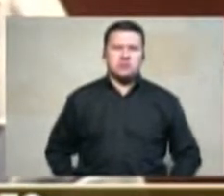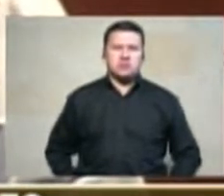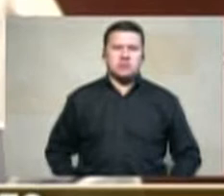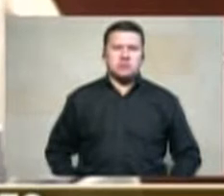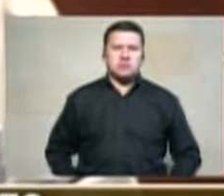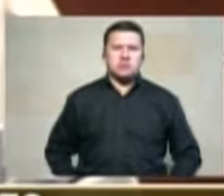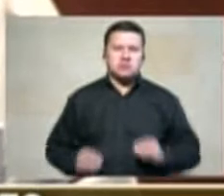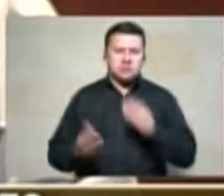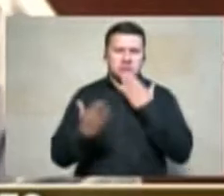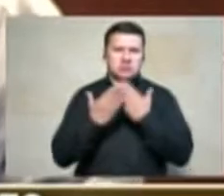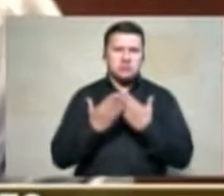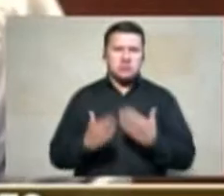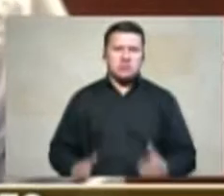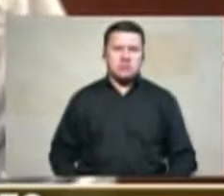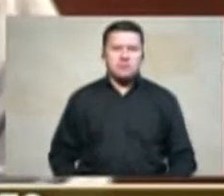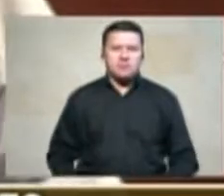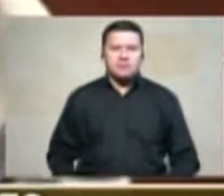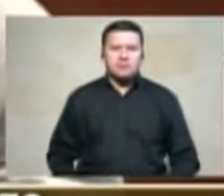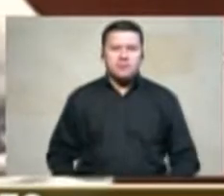muchas gracias